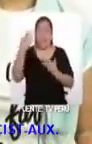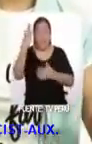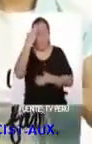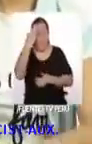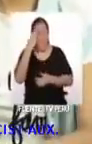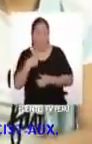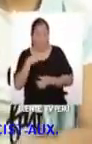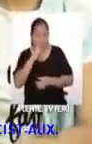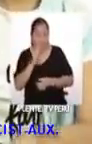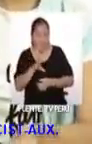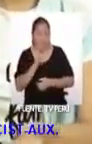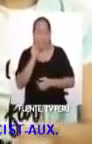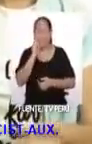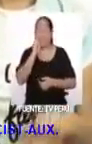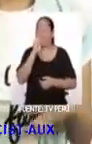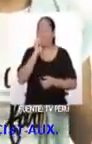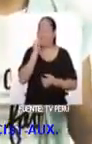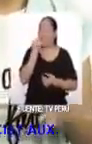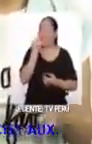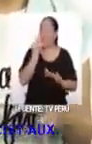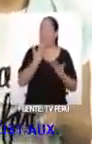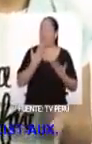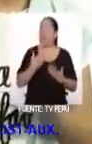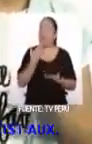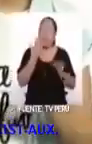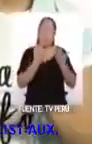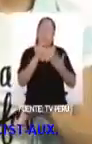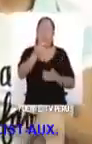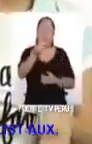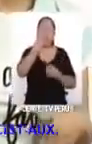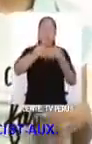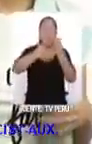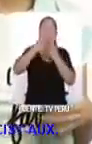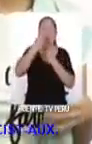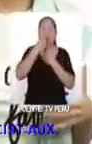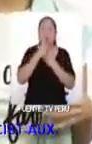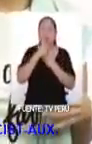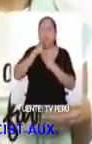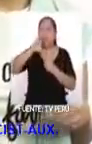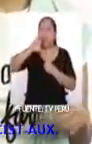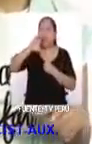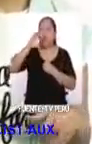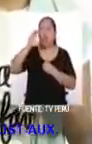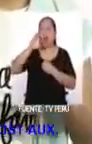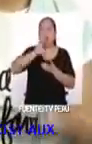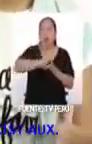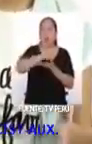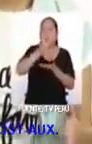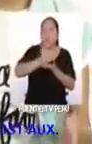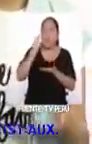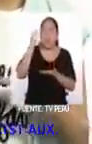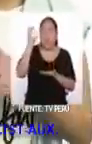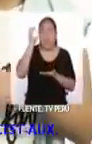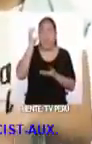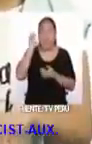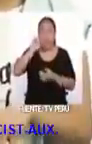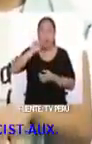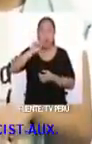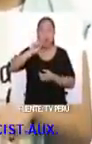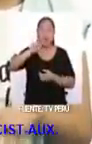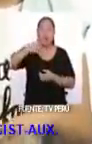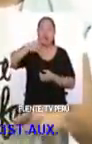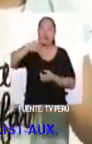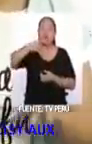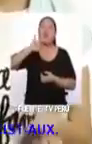hablando? Te doy algunas pistas. ¿Alguna vez has comido chifa o sushi? ¿Has visto Dragon Ball o